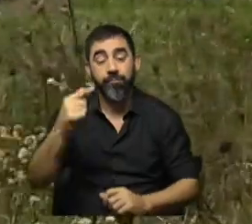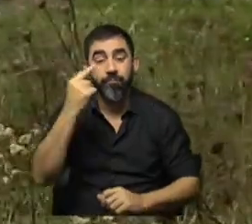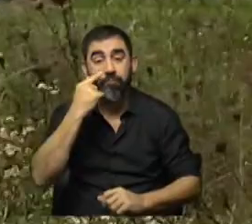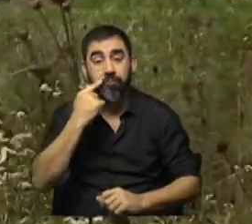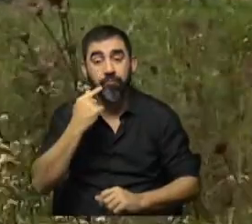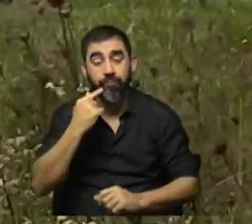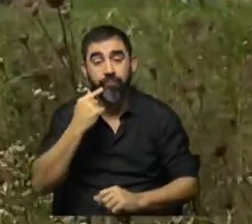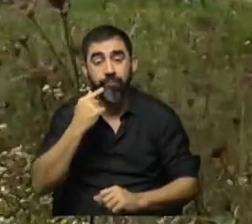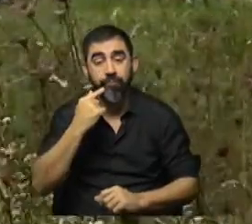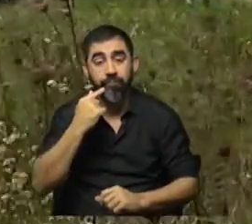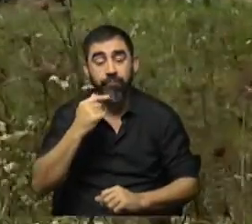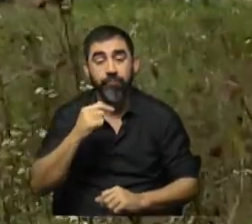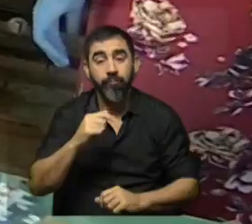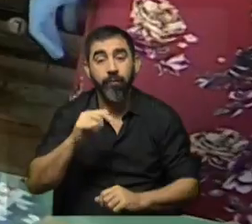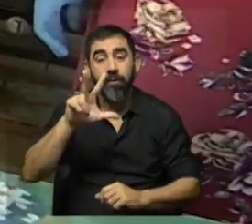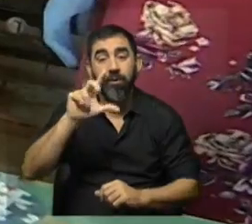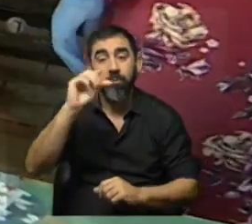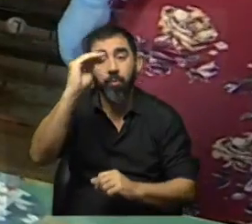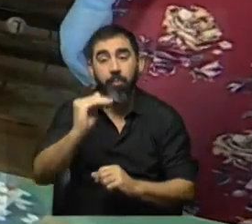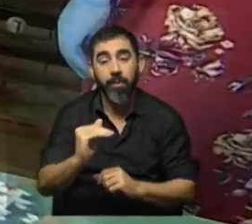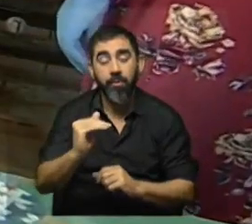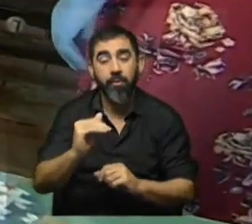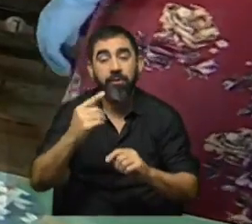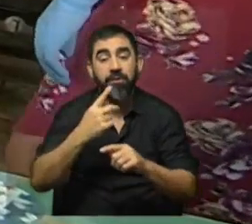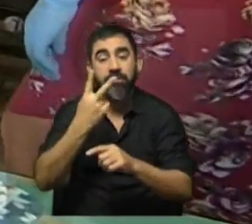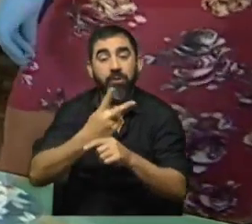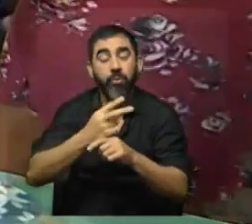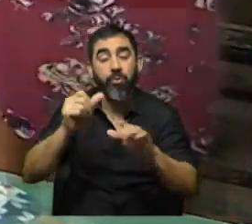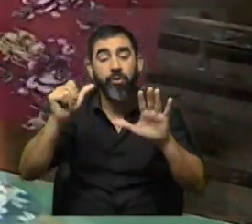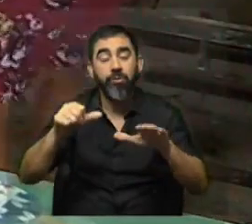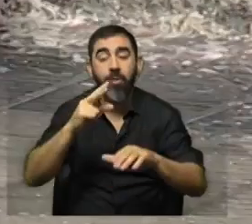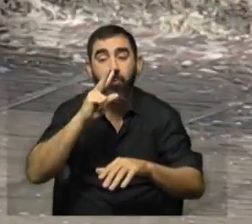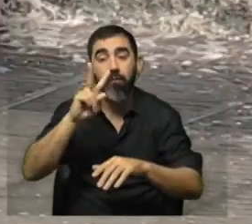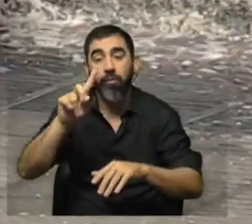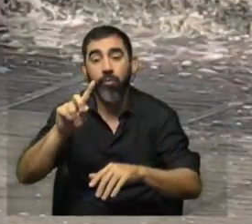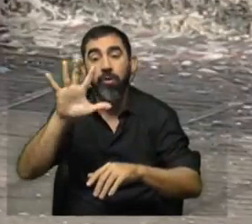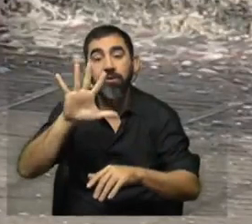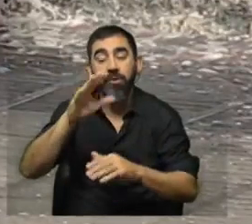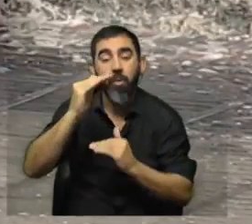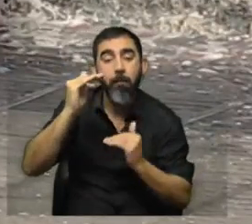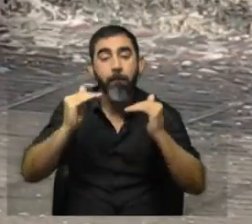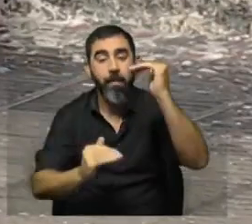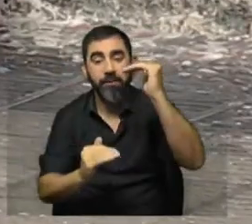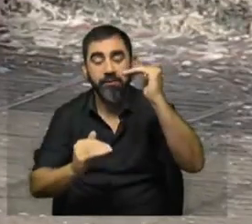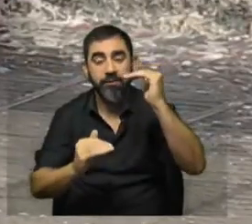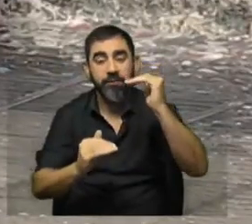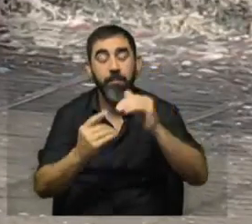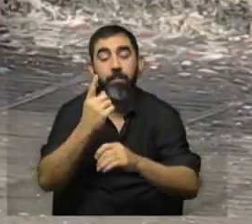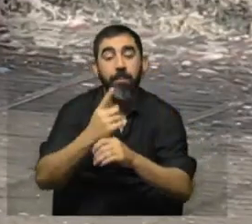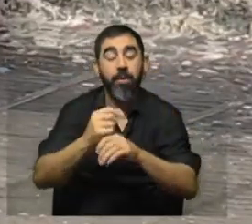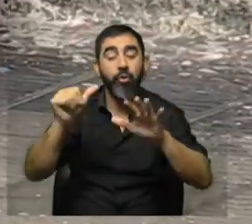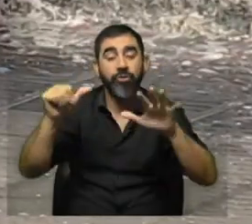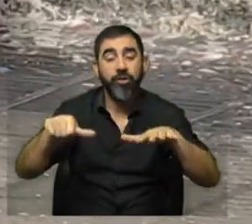es tres décimas inferior a la del segundo semestre de 2021 y cinco décimas superior a la del primer